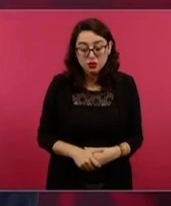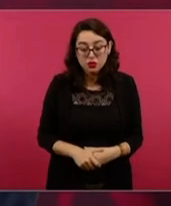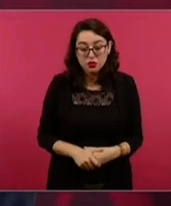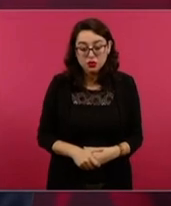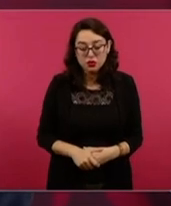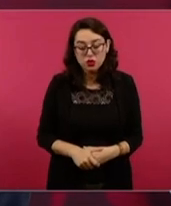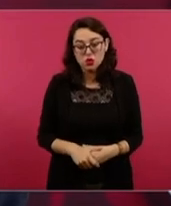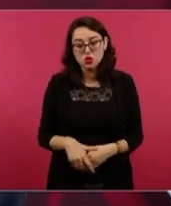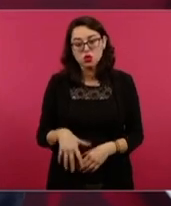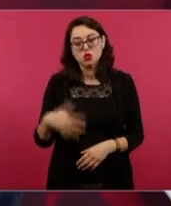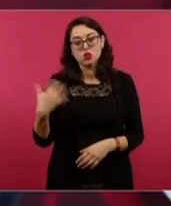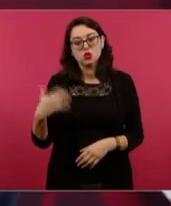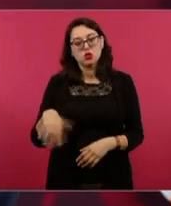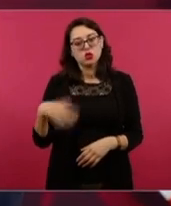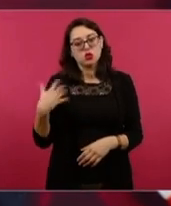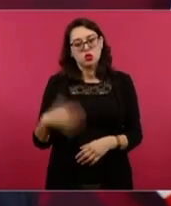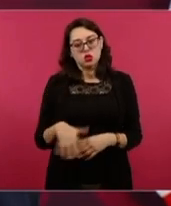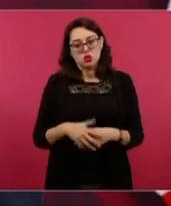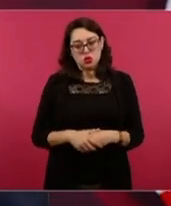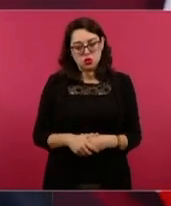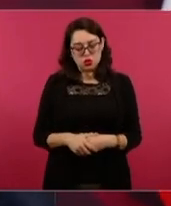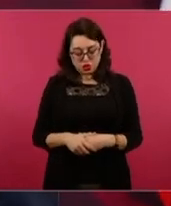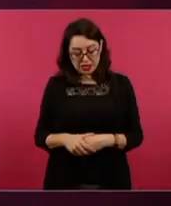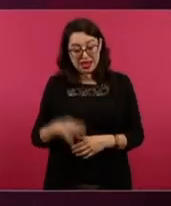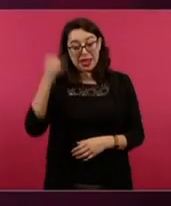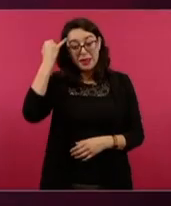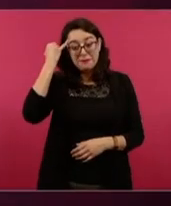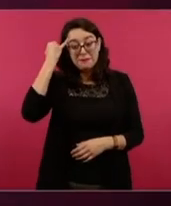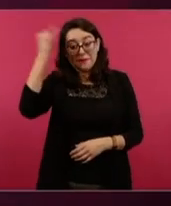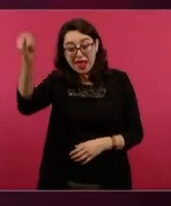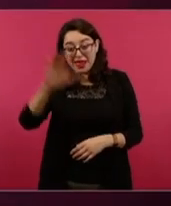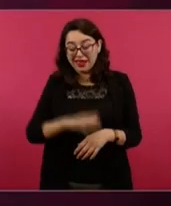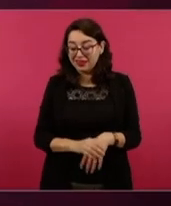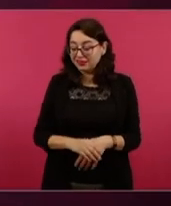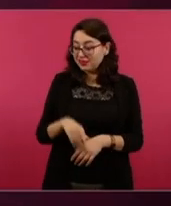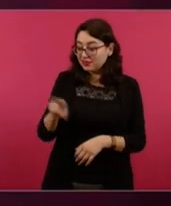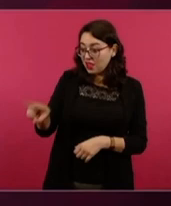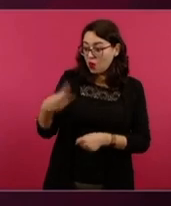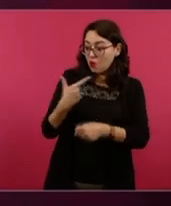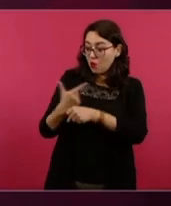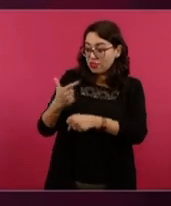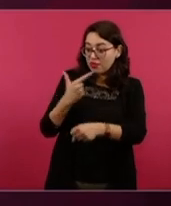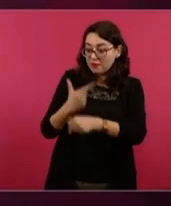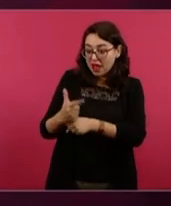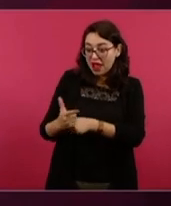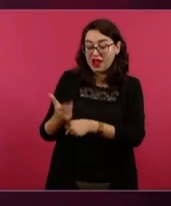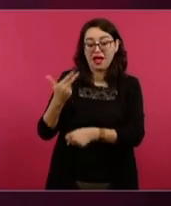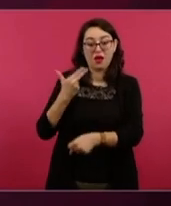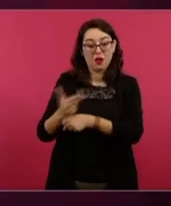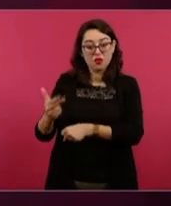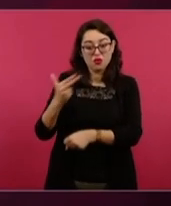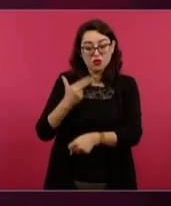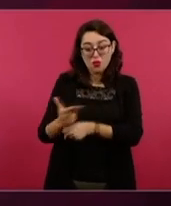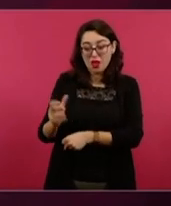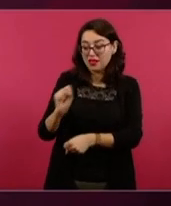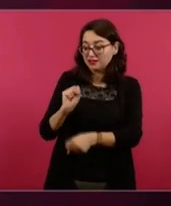era mayor el salario en Guatemala, en Honduras, en El Salvador